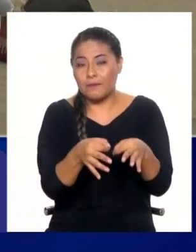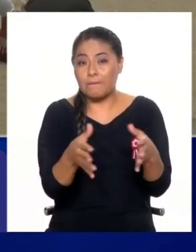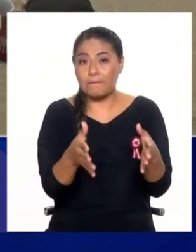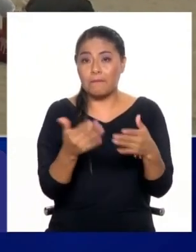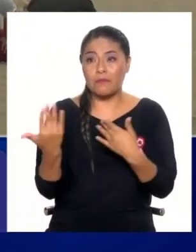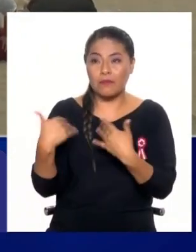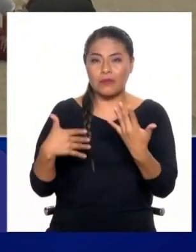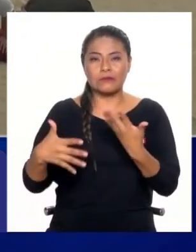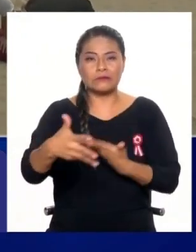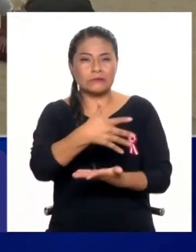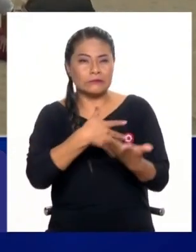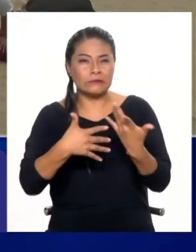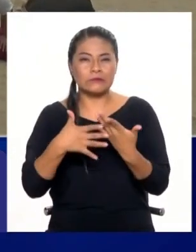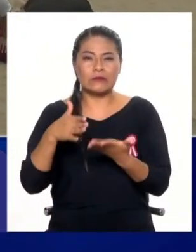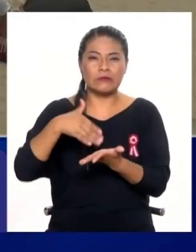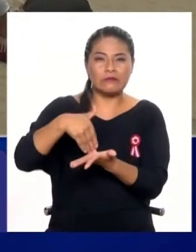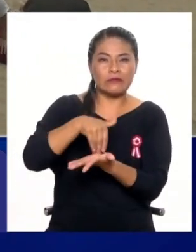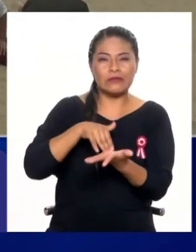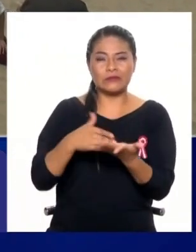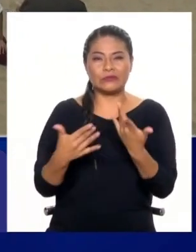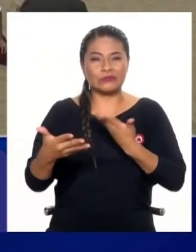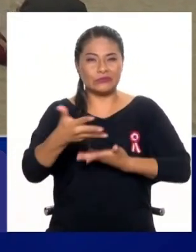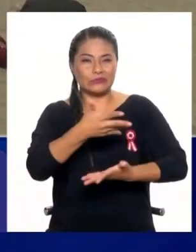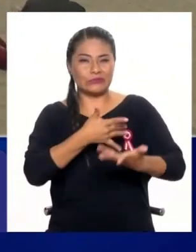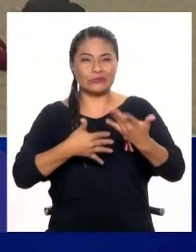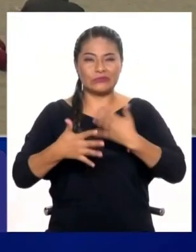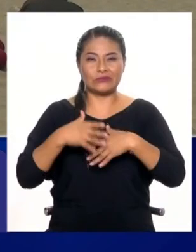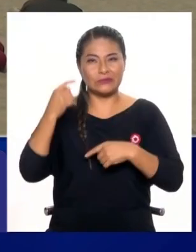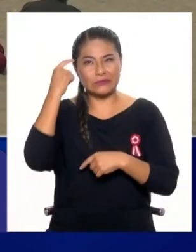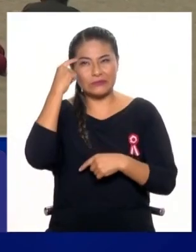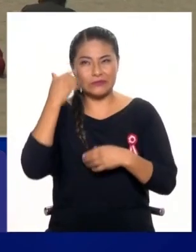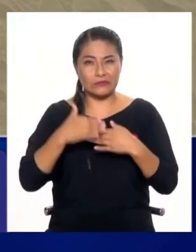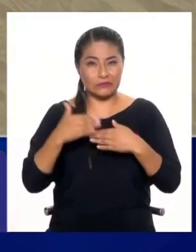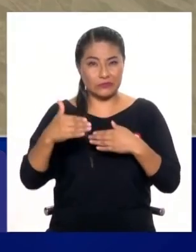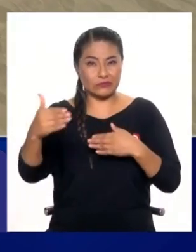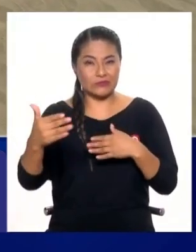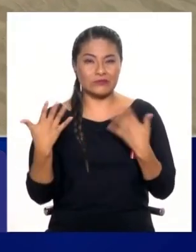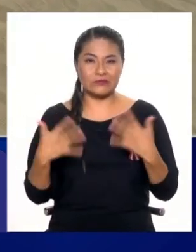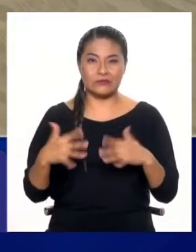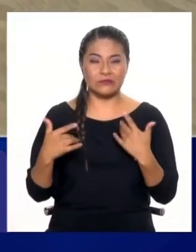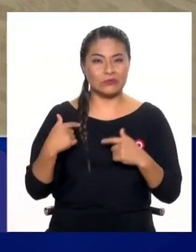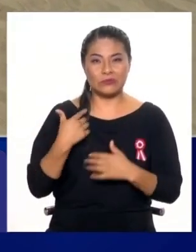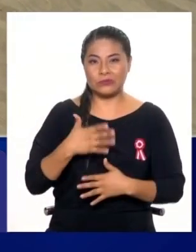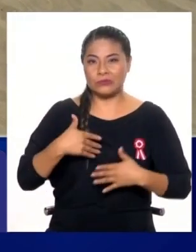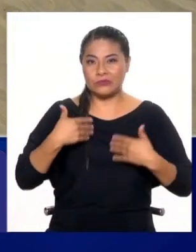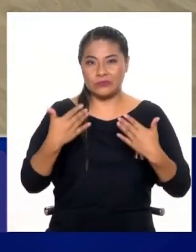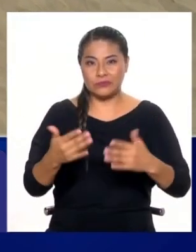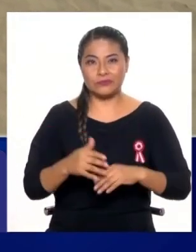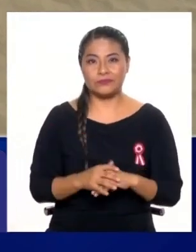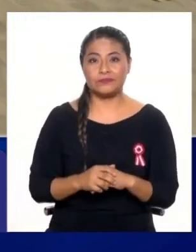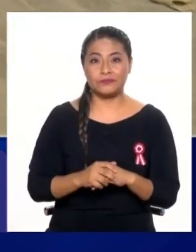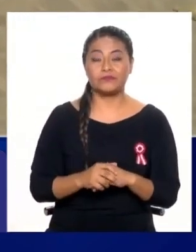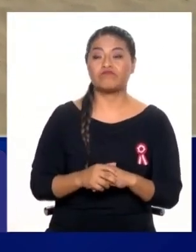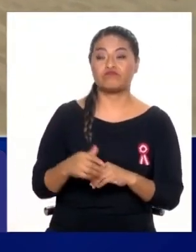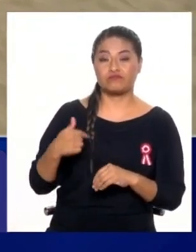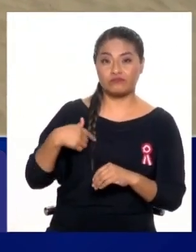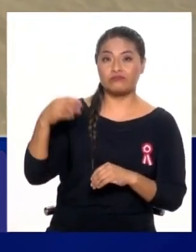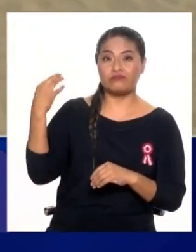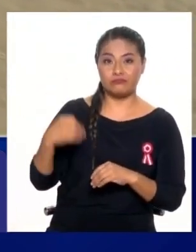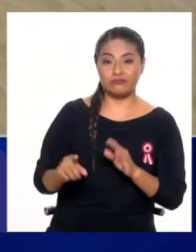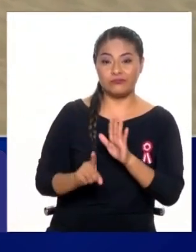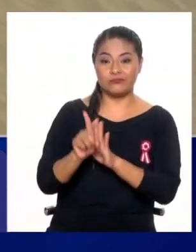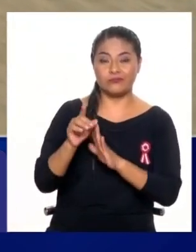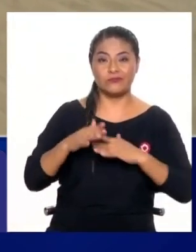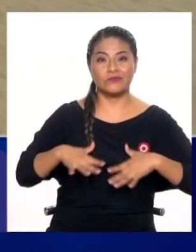tan inestable, tan frágil, hace que todo lo que se piensa a mediano plazo, no pueda continuar. Y esto afecta sobre todo el desarrollo